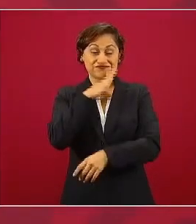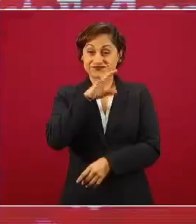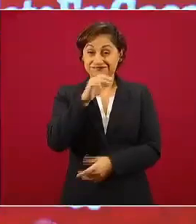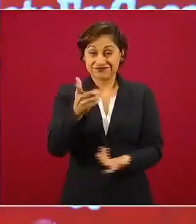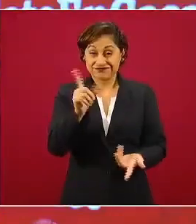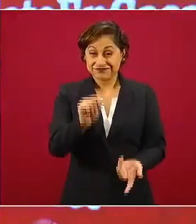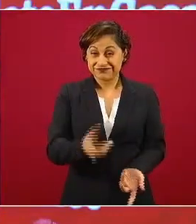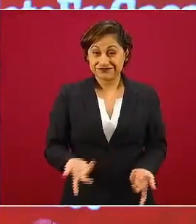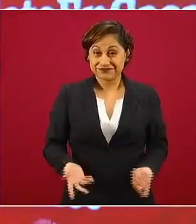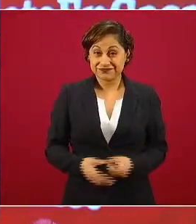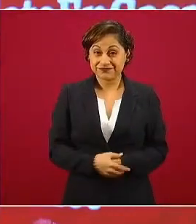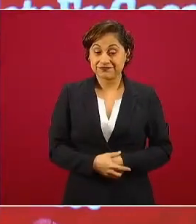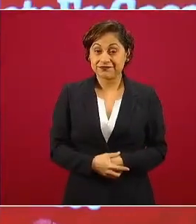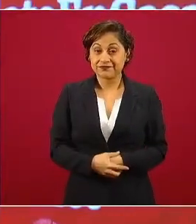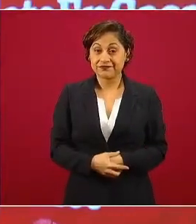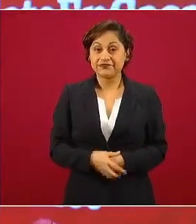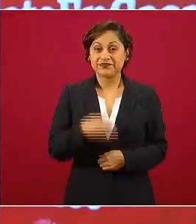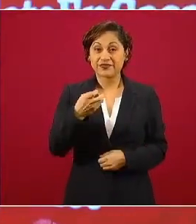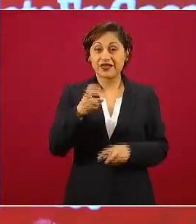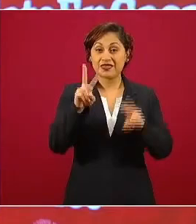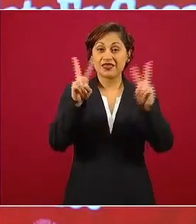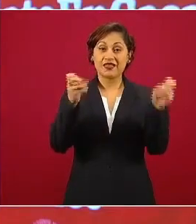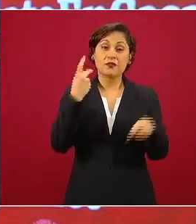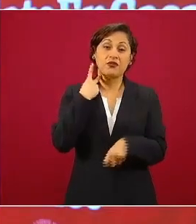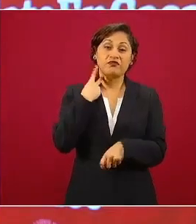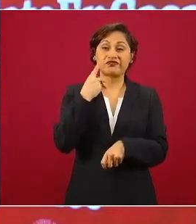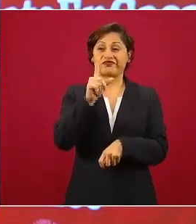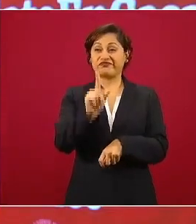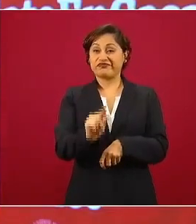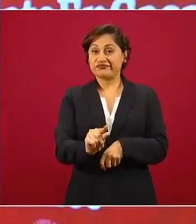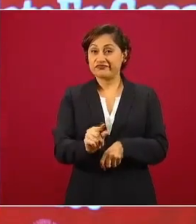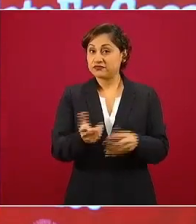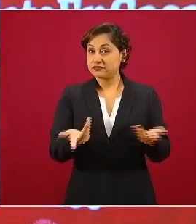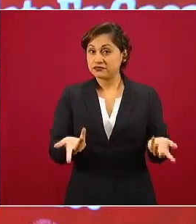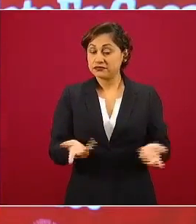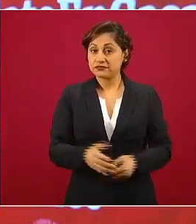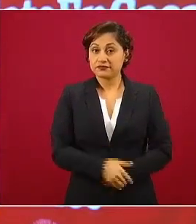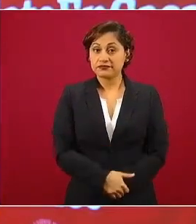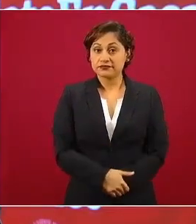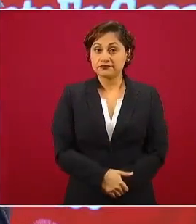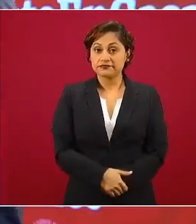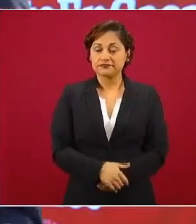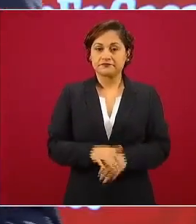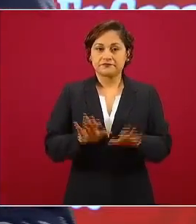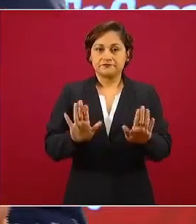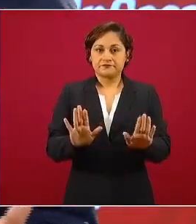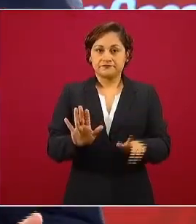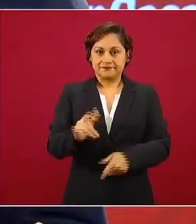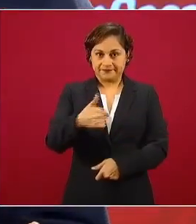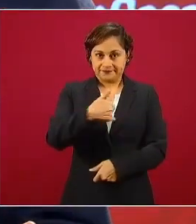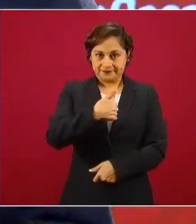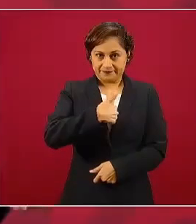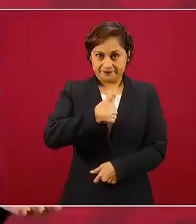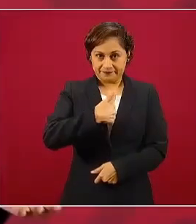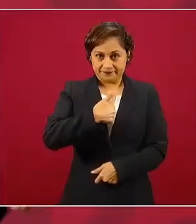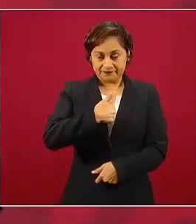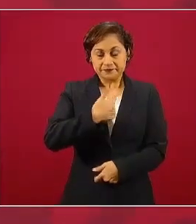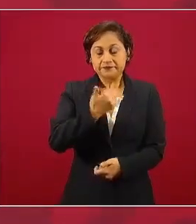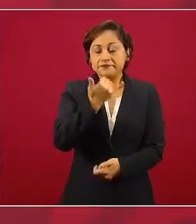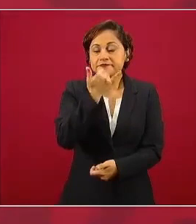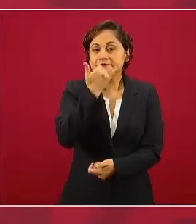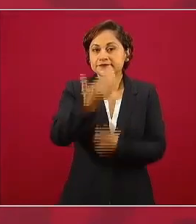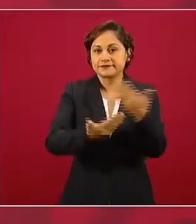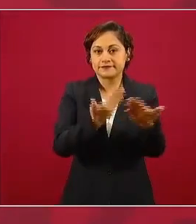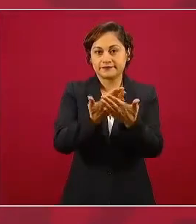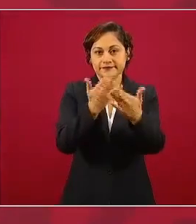eso es politiquería y yo, con todo respeto,